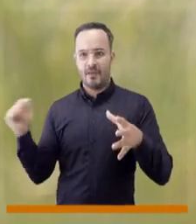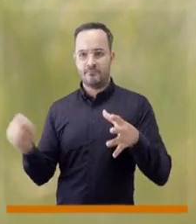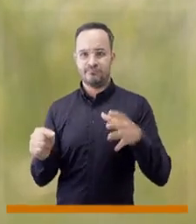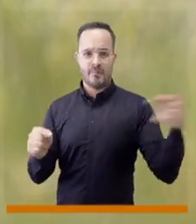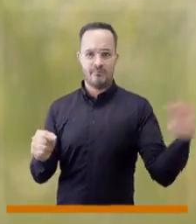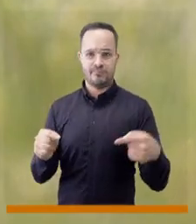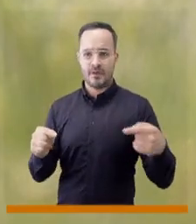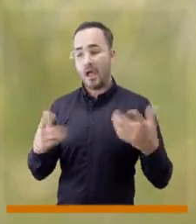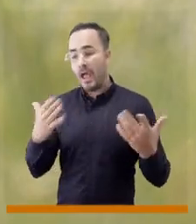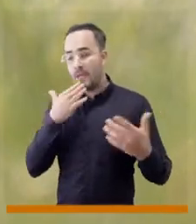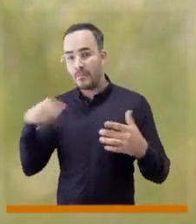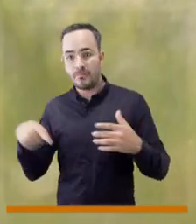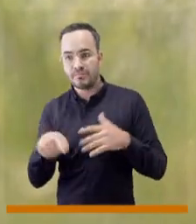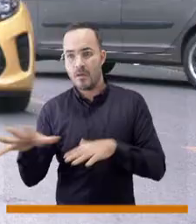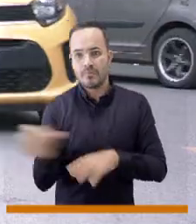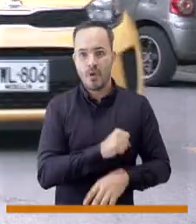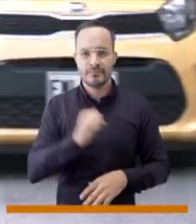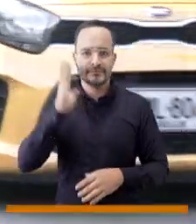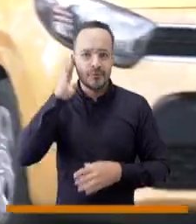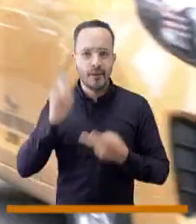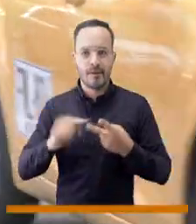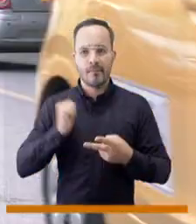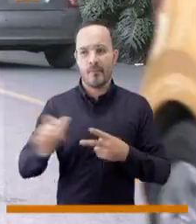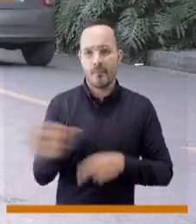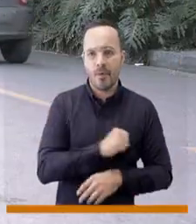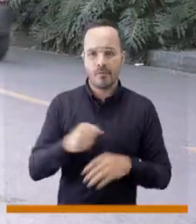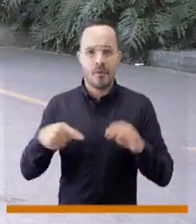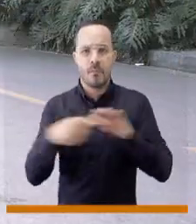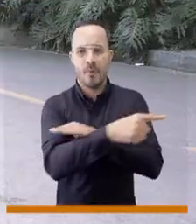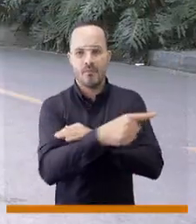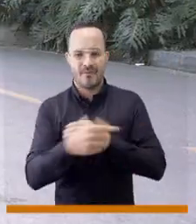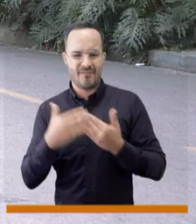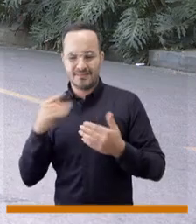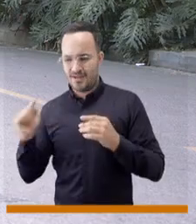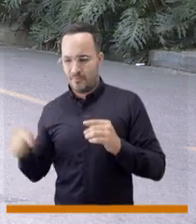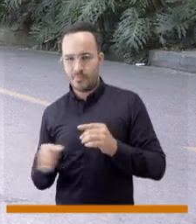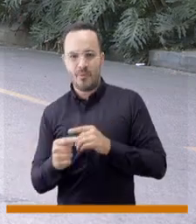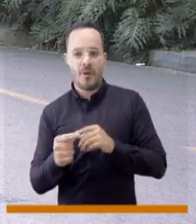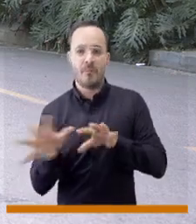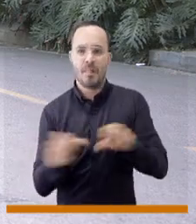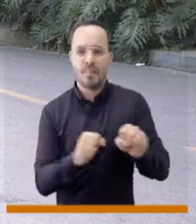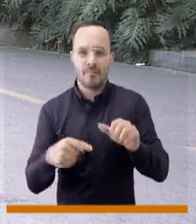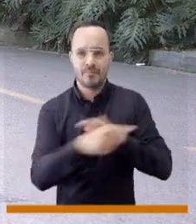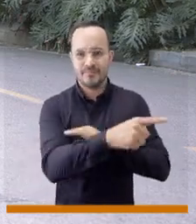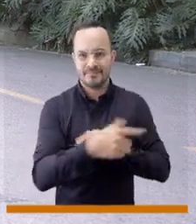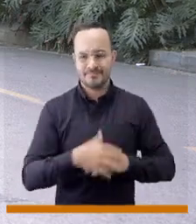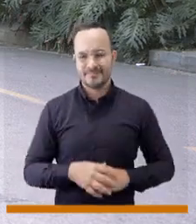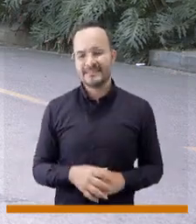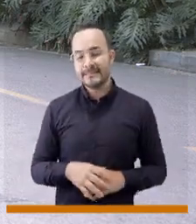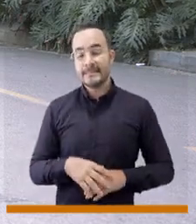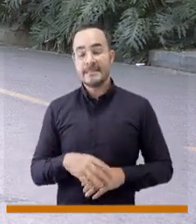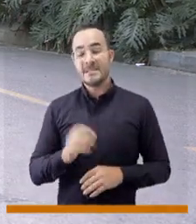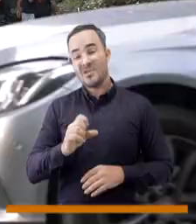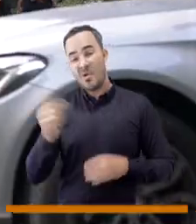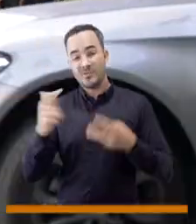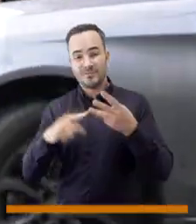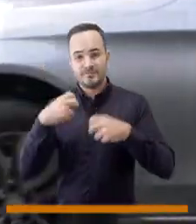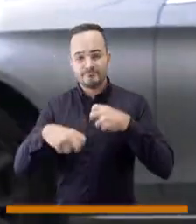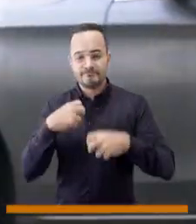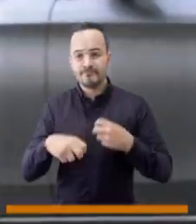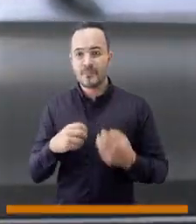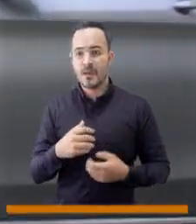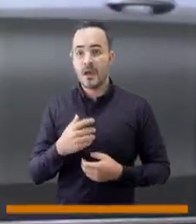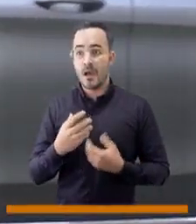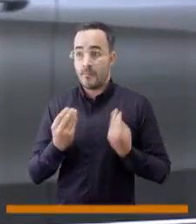también. En materia de movilidad también tenemos otra problemática importante, que es que realmente Ciudad del Río se está quedando pequeño para la